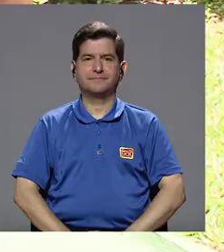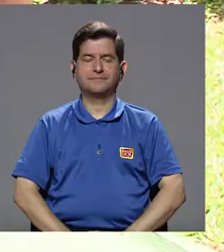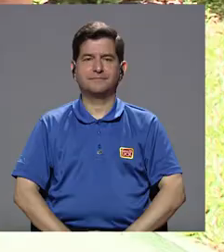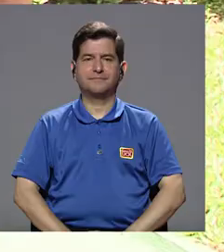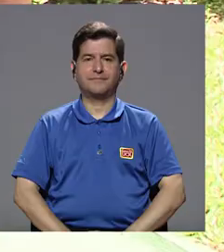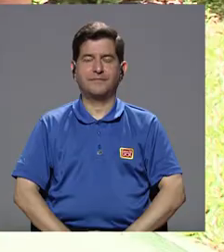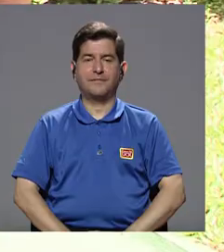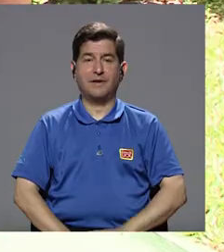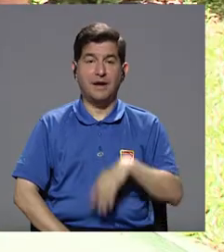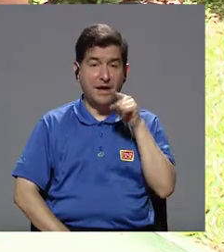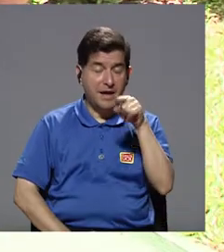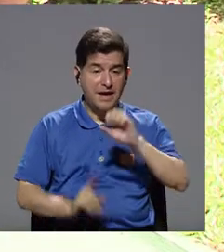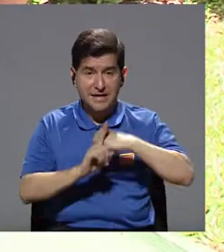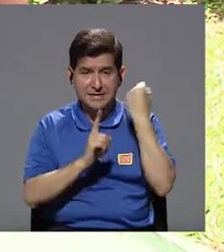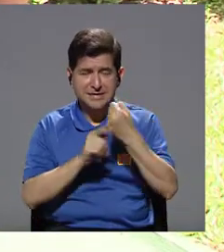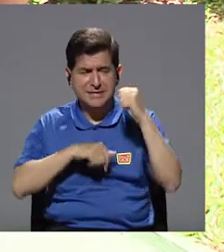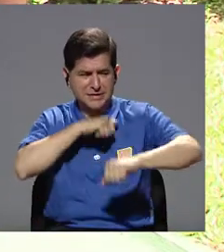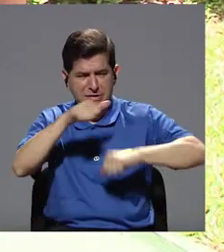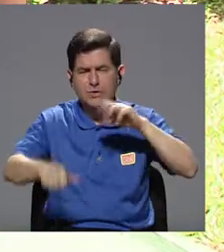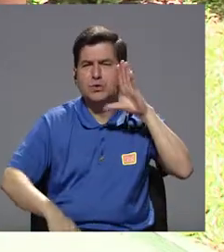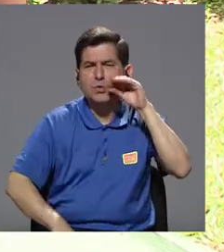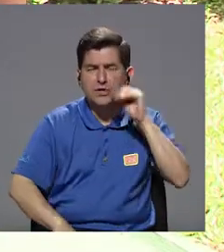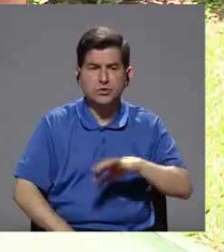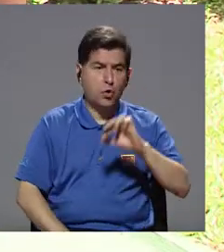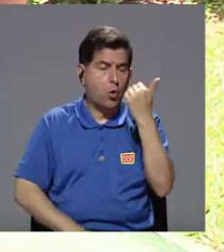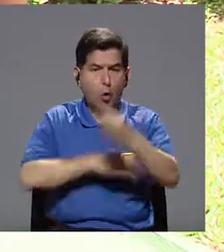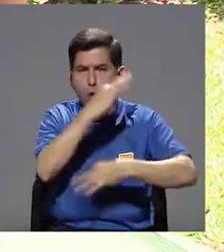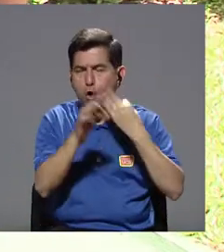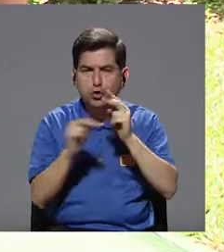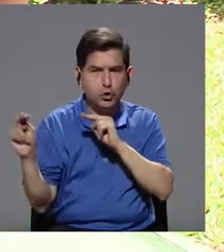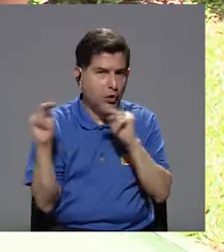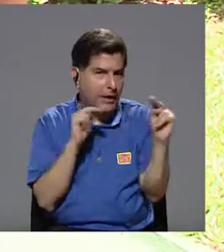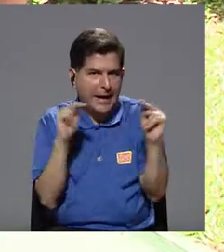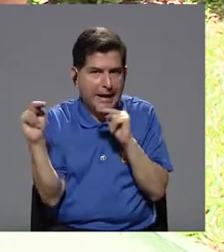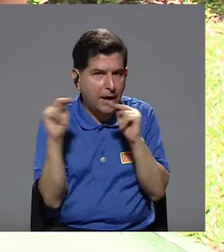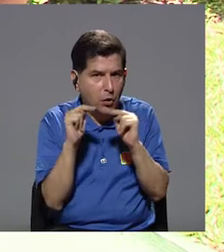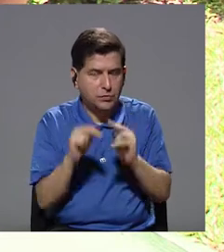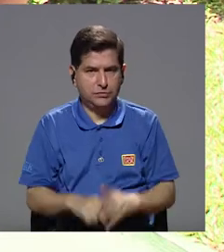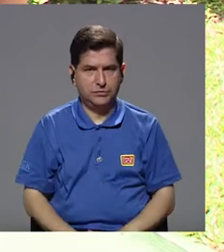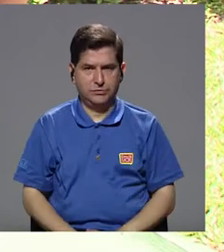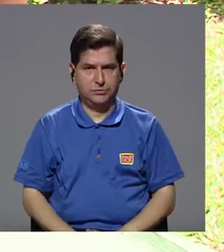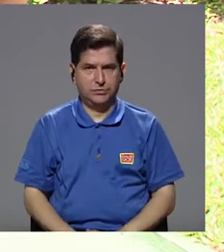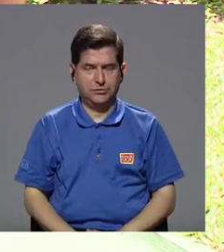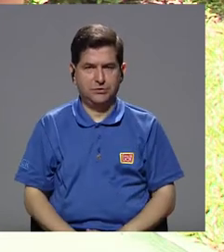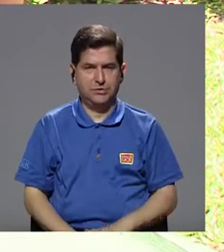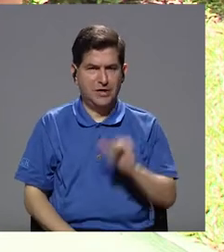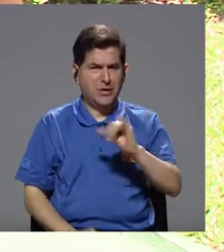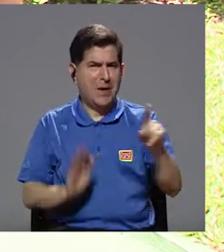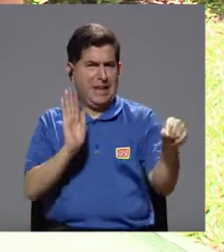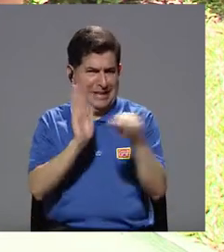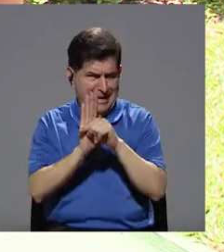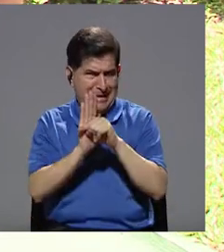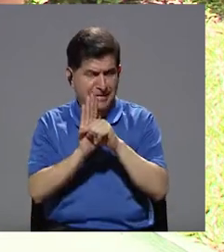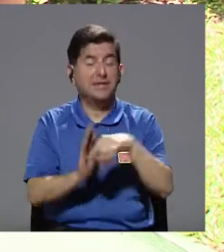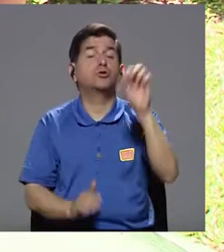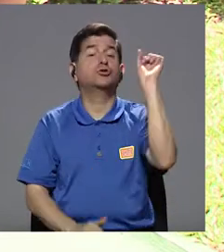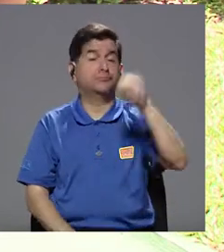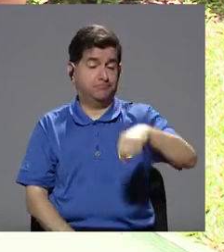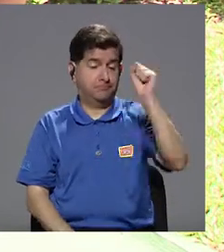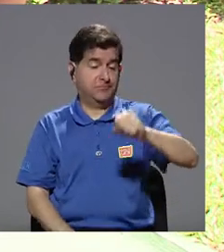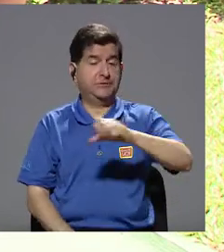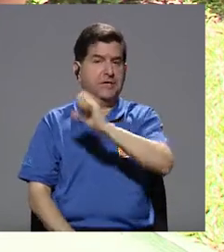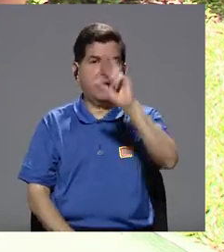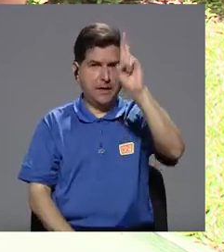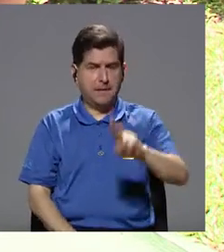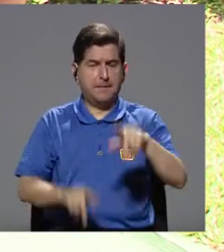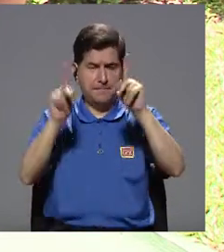Sí. Y alrededor de todo esto también de las peleas de perros, se dan otro tipo de negocios que también son negativos,